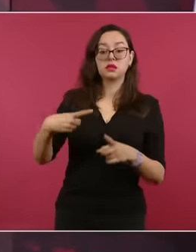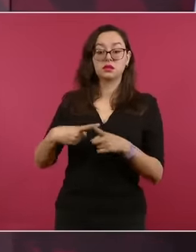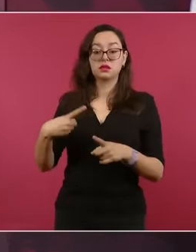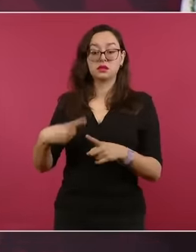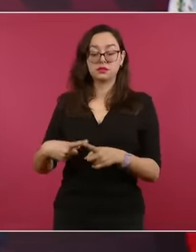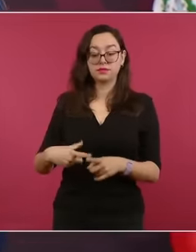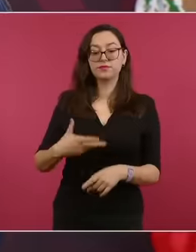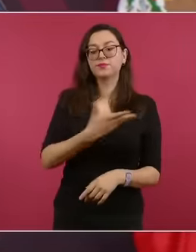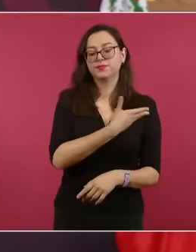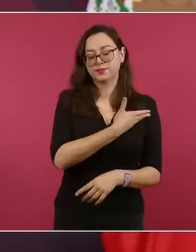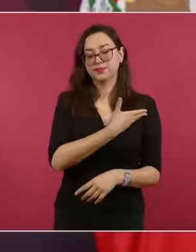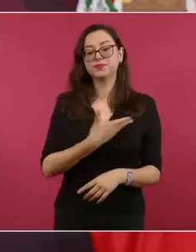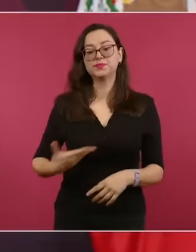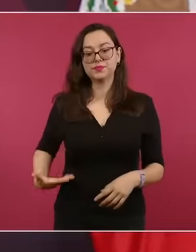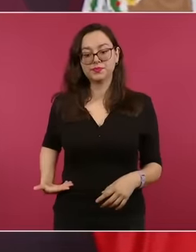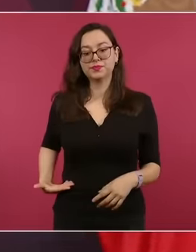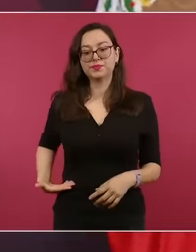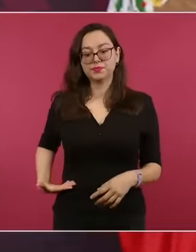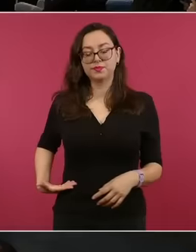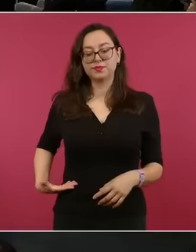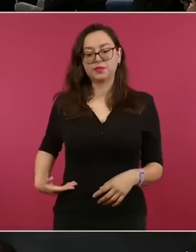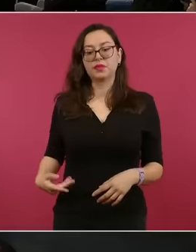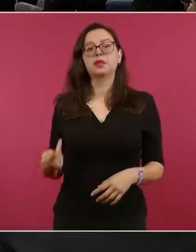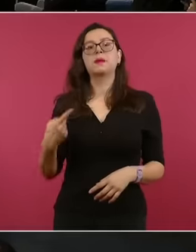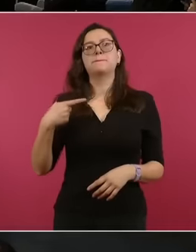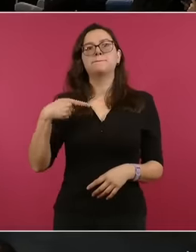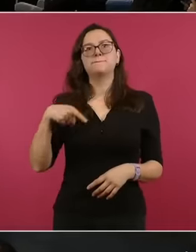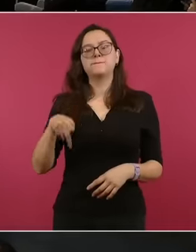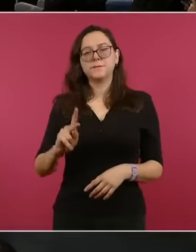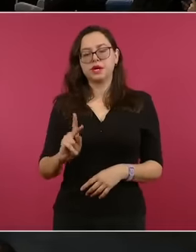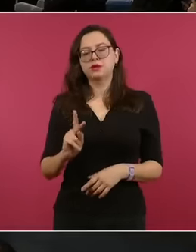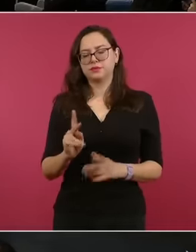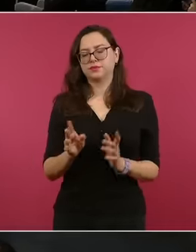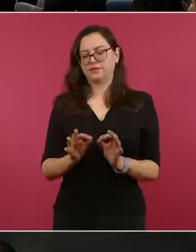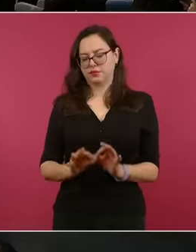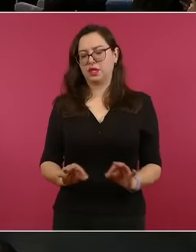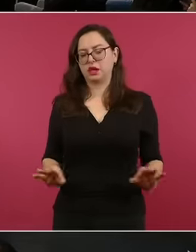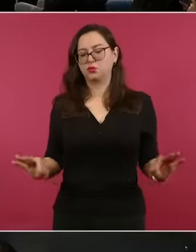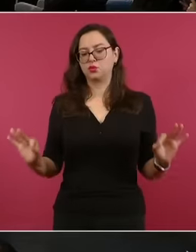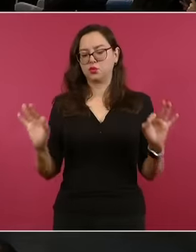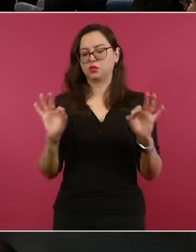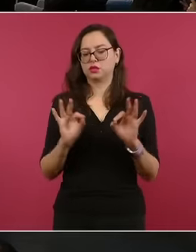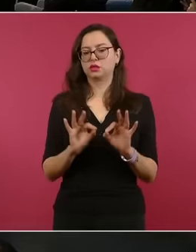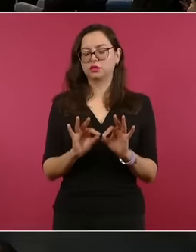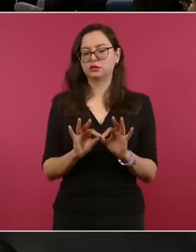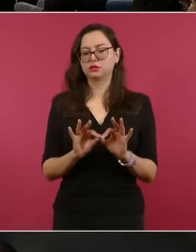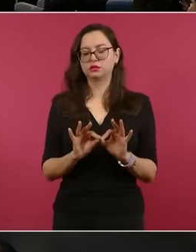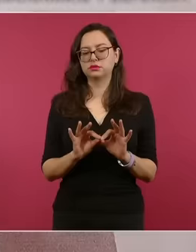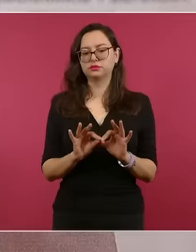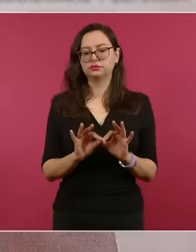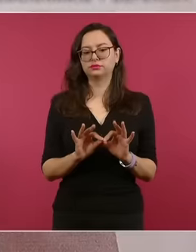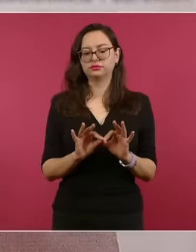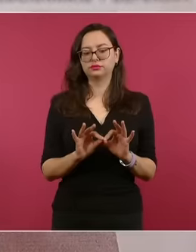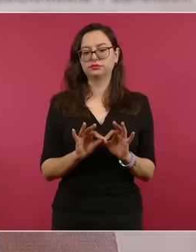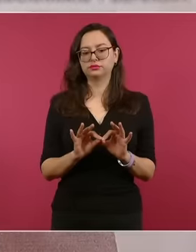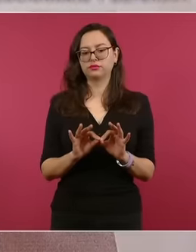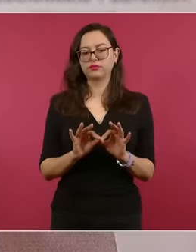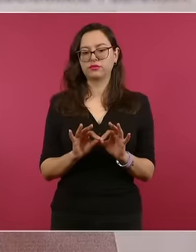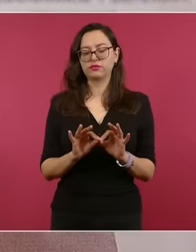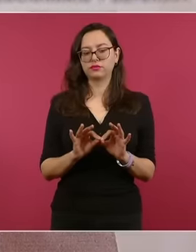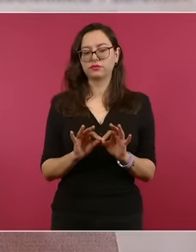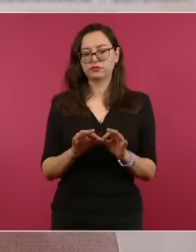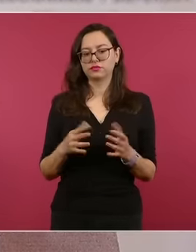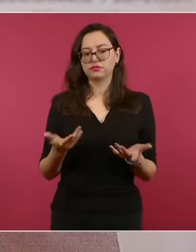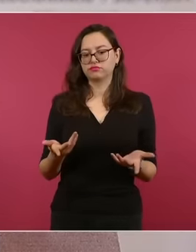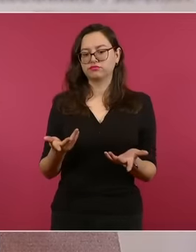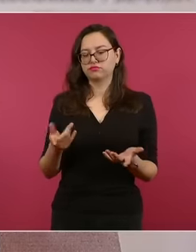Pero es importante que la